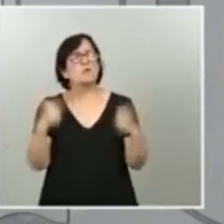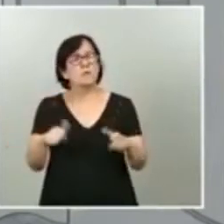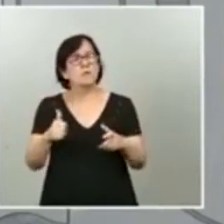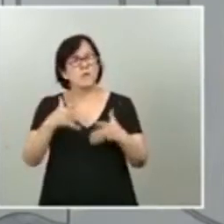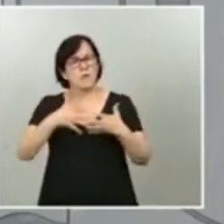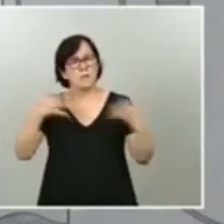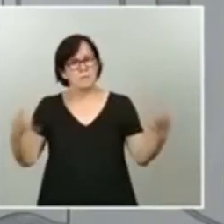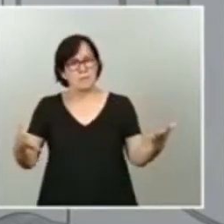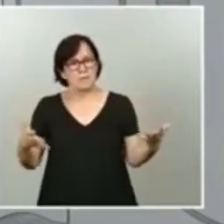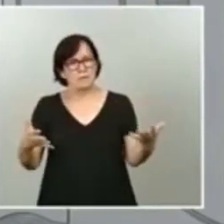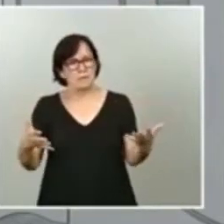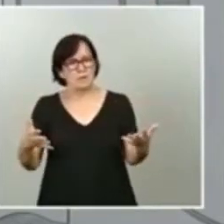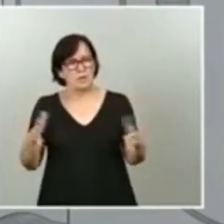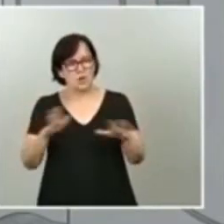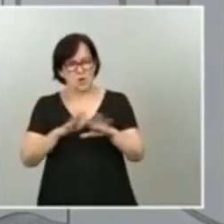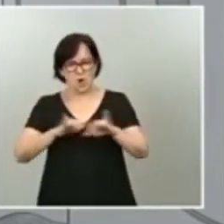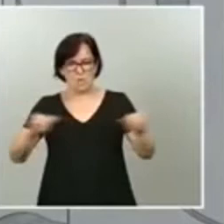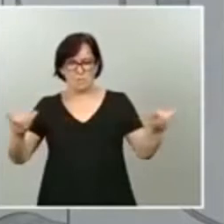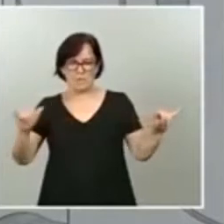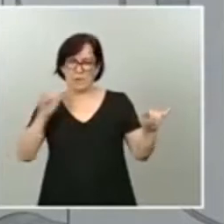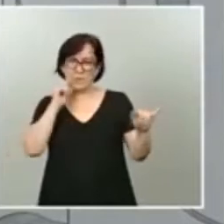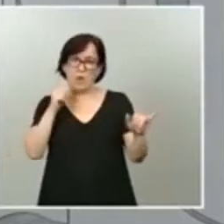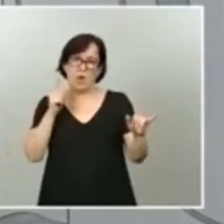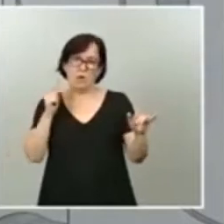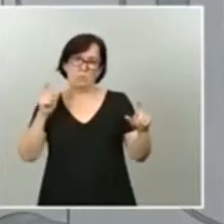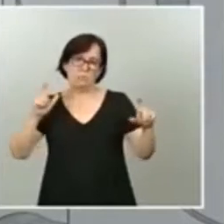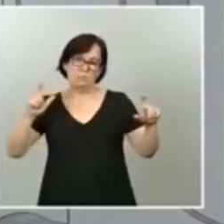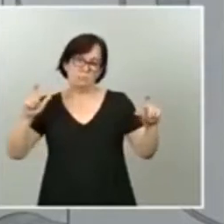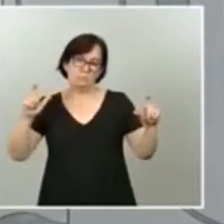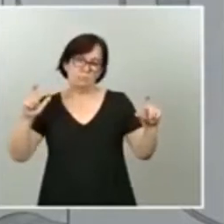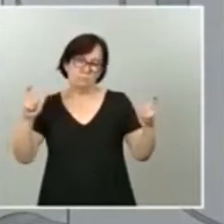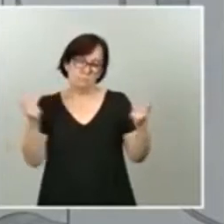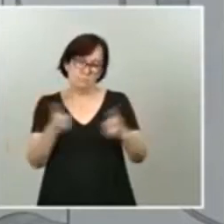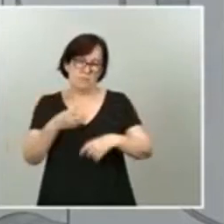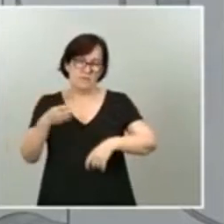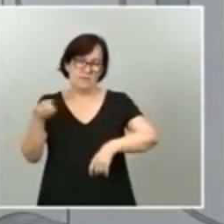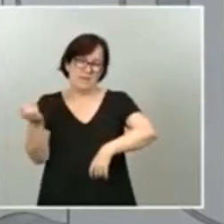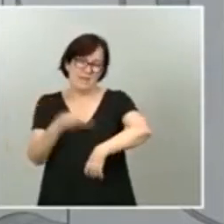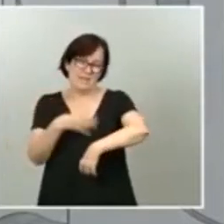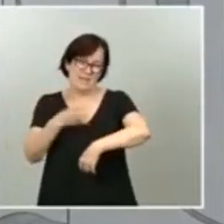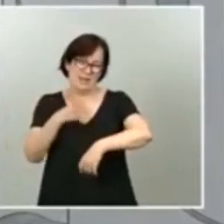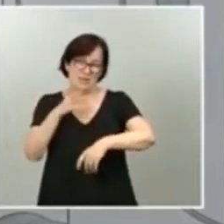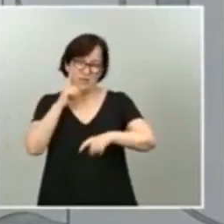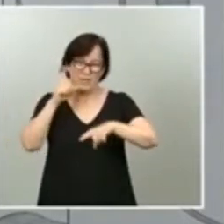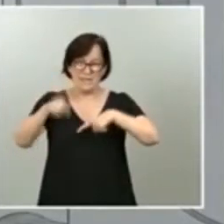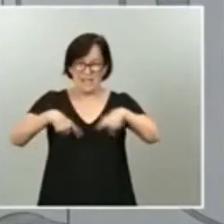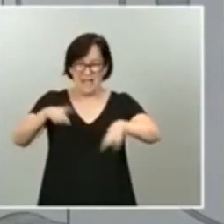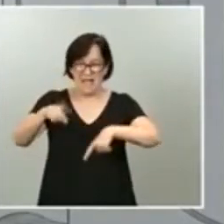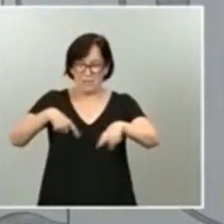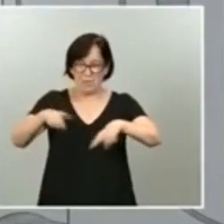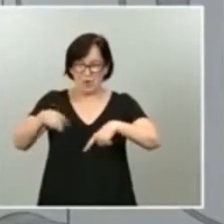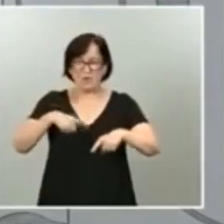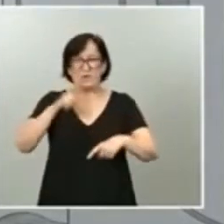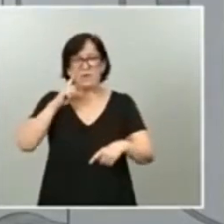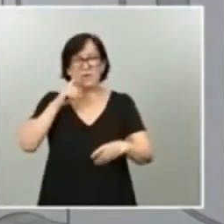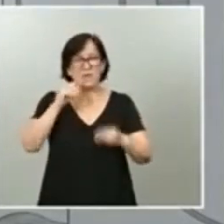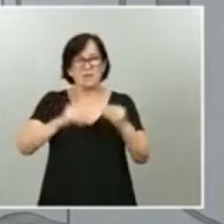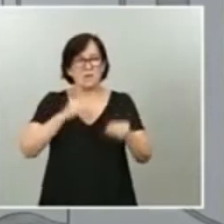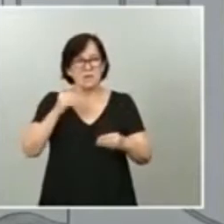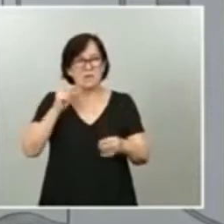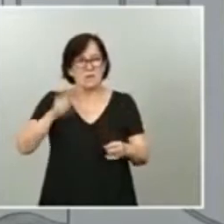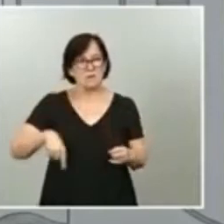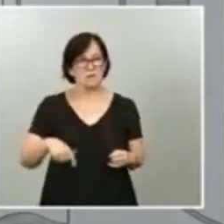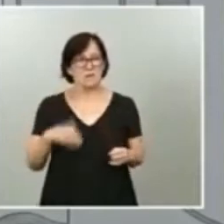compensación por la caída de ingresos con motivo del transporte, que saben ustedes que tiene que ver también con el papel